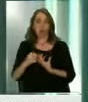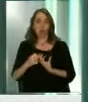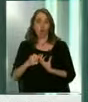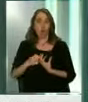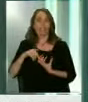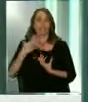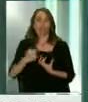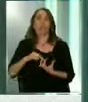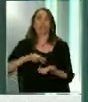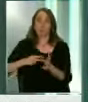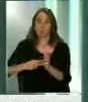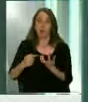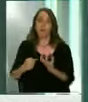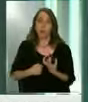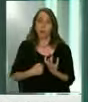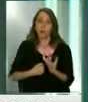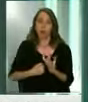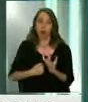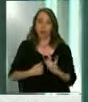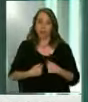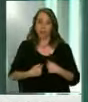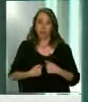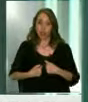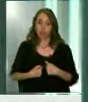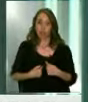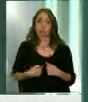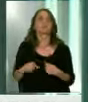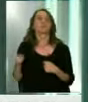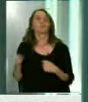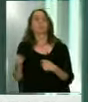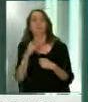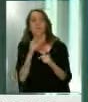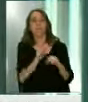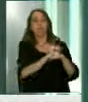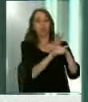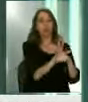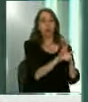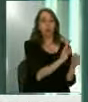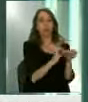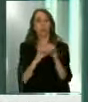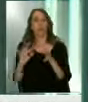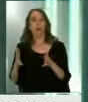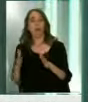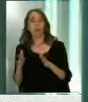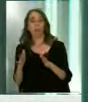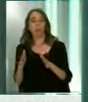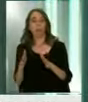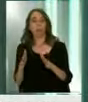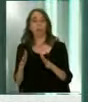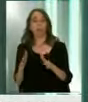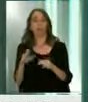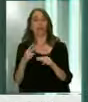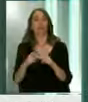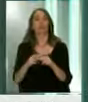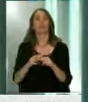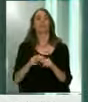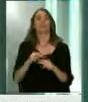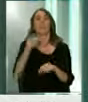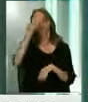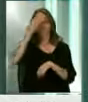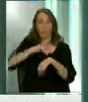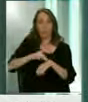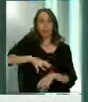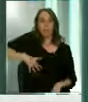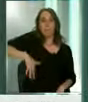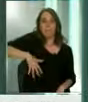preocupación. Algunos medios han estado relacionando el COVID-19 con el posible desarrollo del mal del Parkinson. Tal